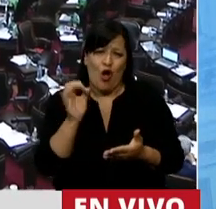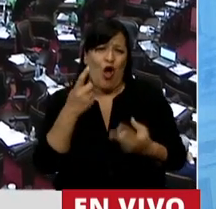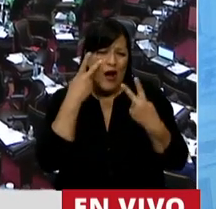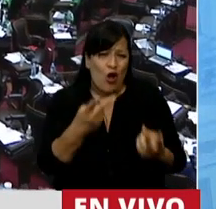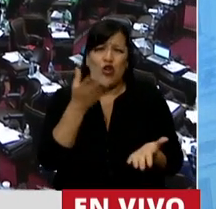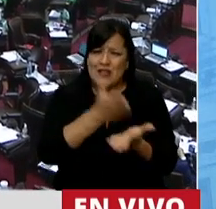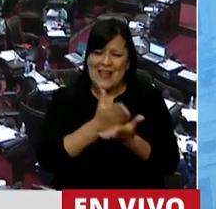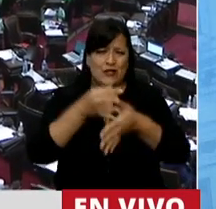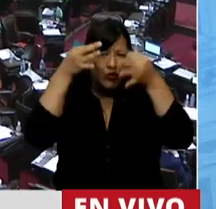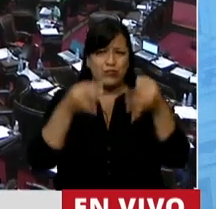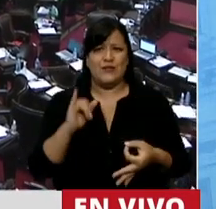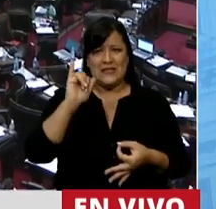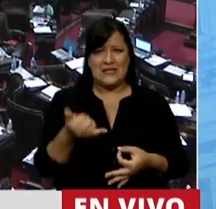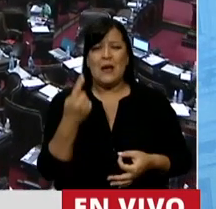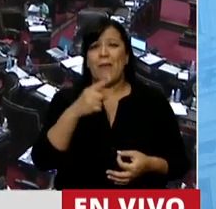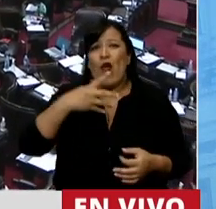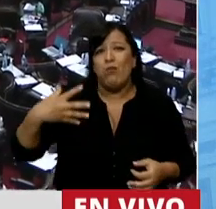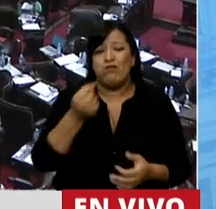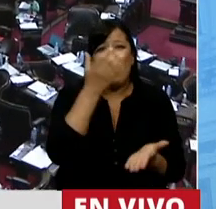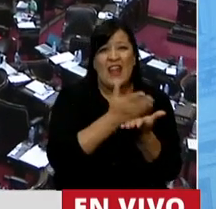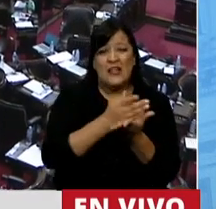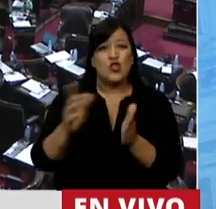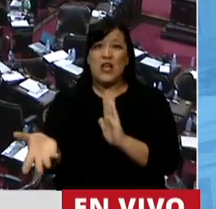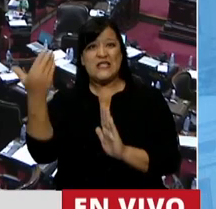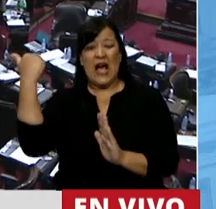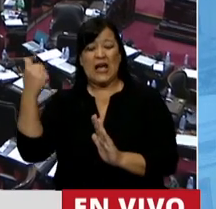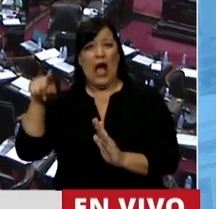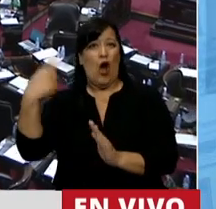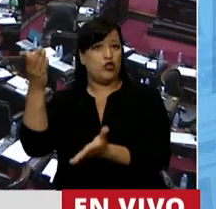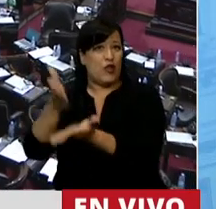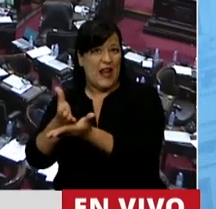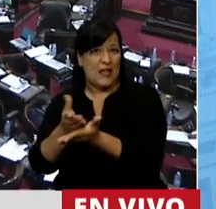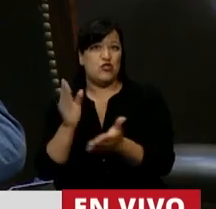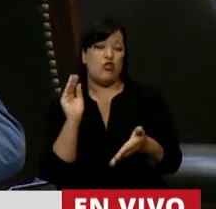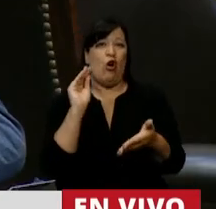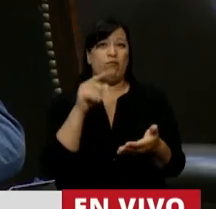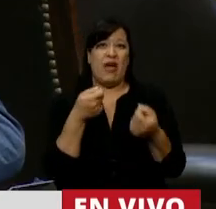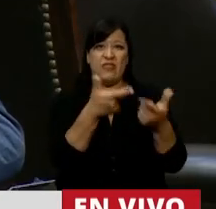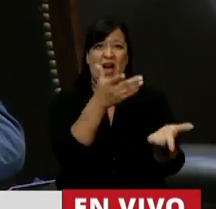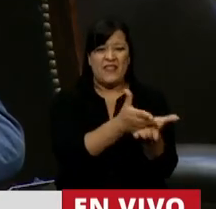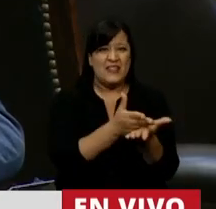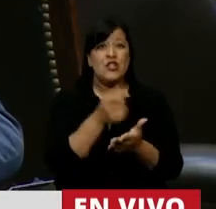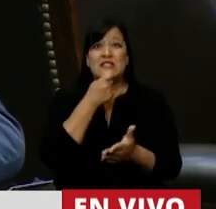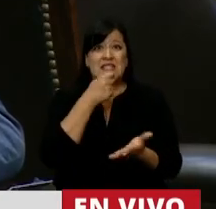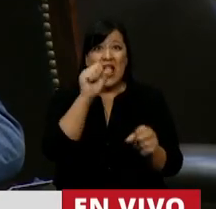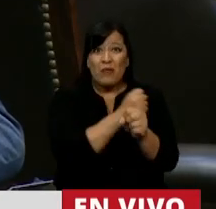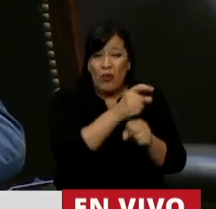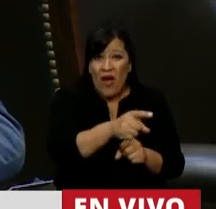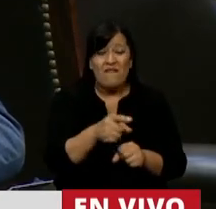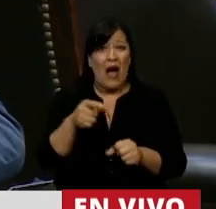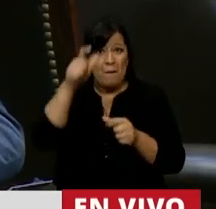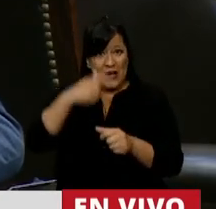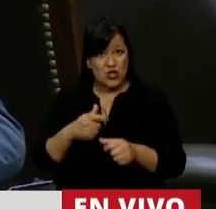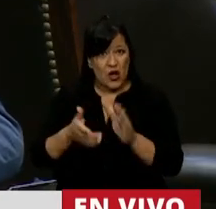como corresponde, no se conquistan derechos quitando otros derechos. Y nosotros con esta ley le vamos a quitar el derecho que tiene la persona de